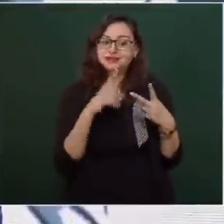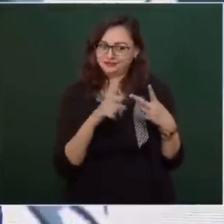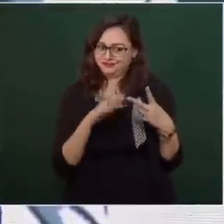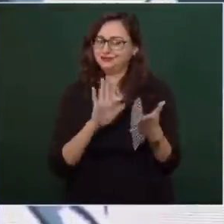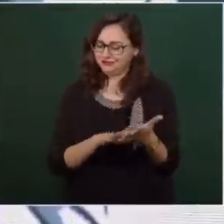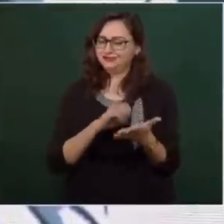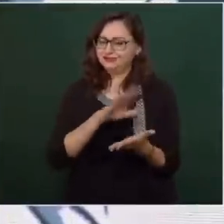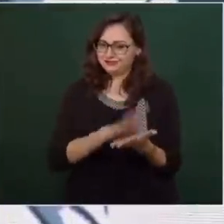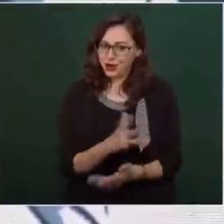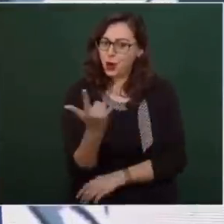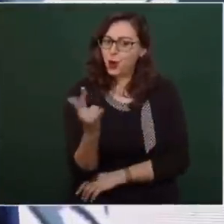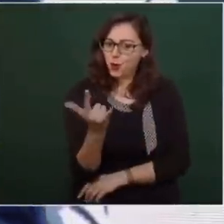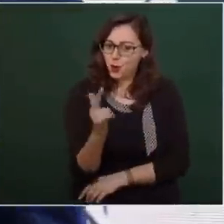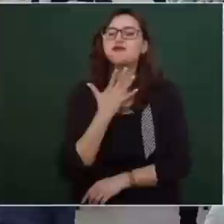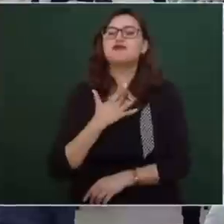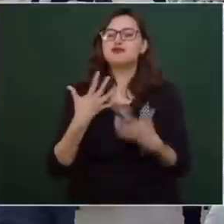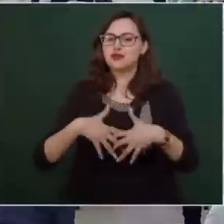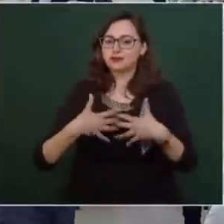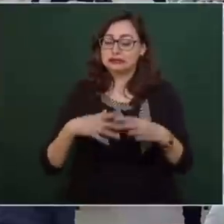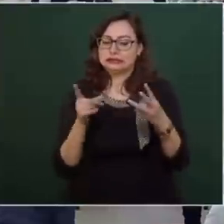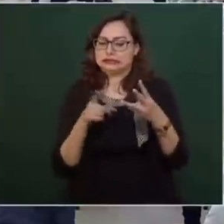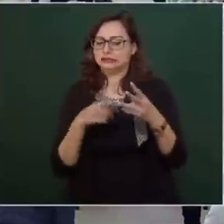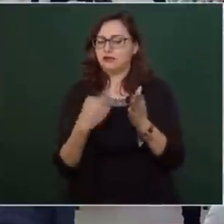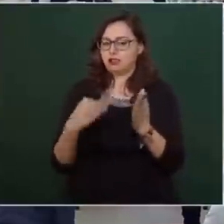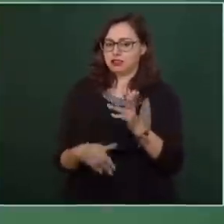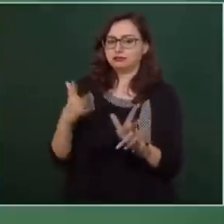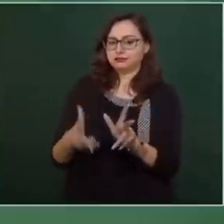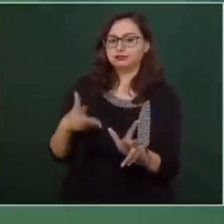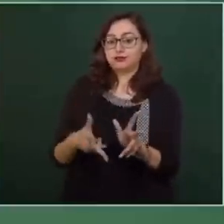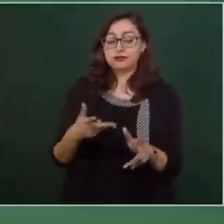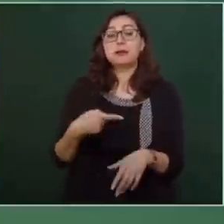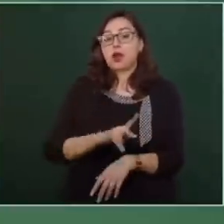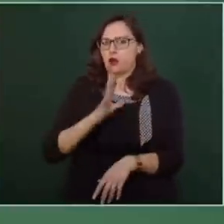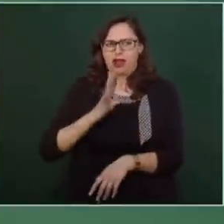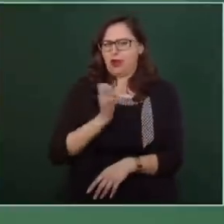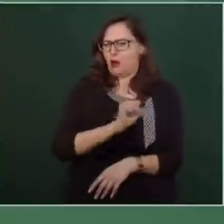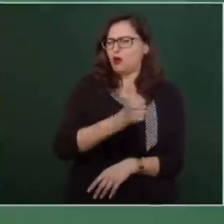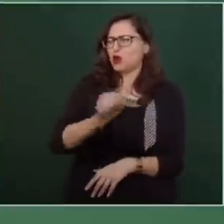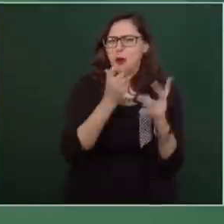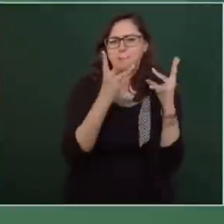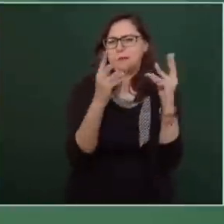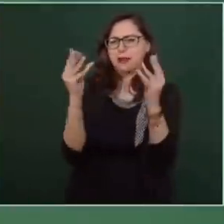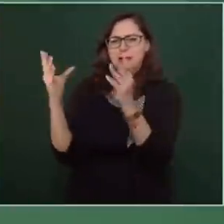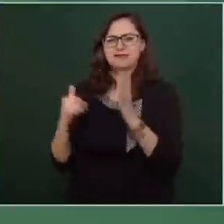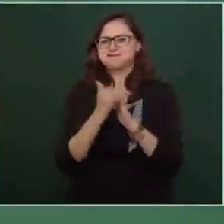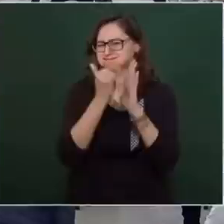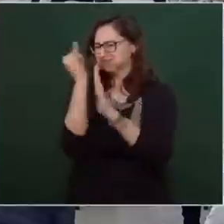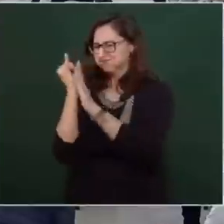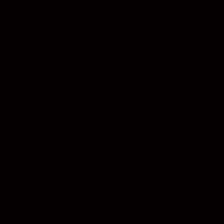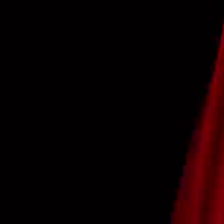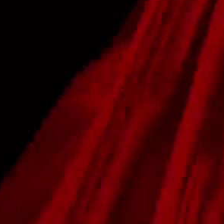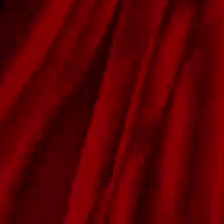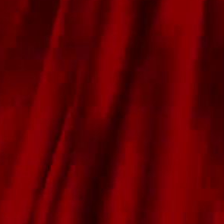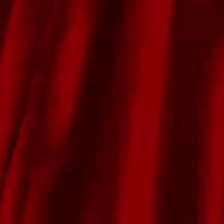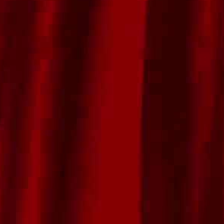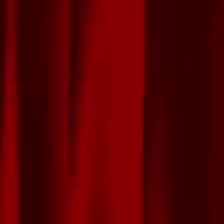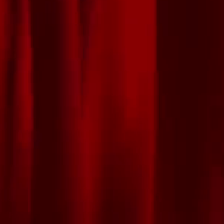julio. Dos. No más va a faltar el tren. Y muchísimas otras obras. En todo el país. Tres. Tres.